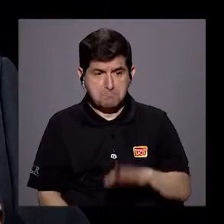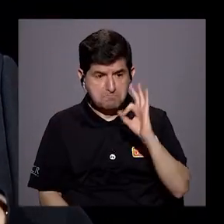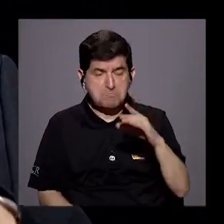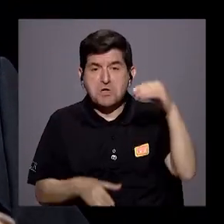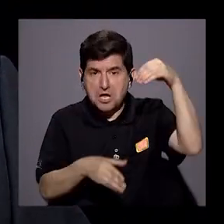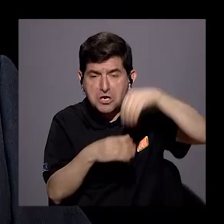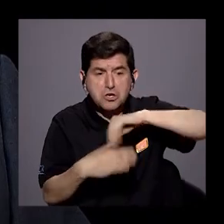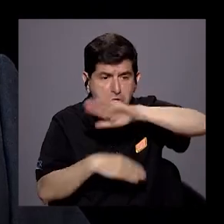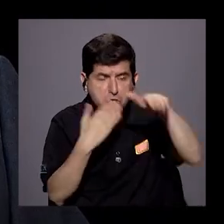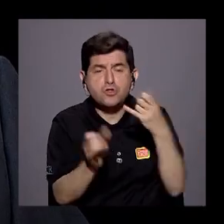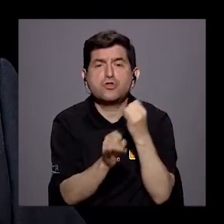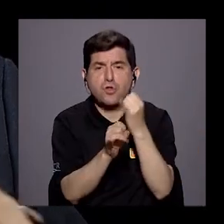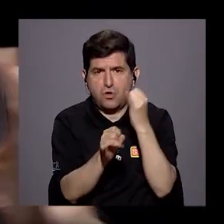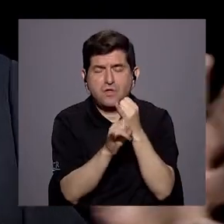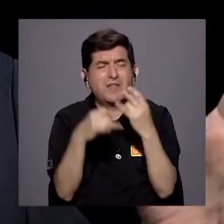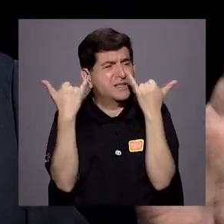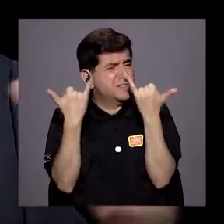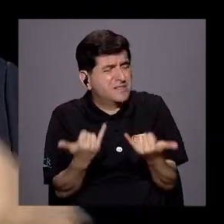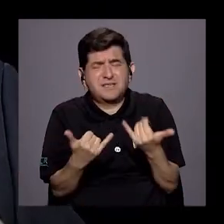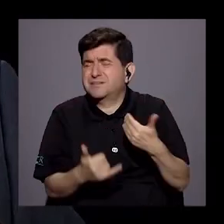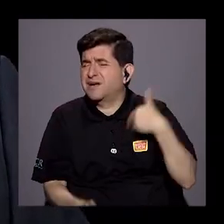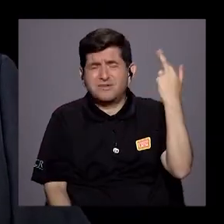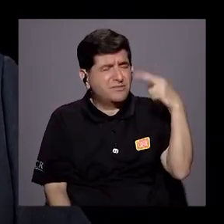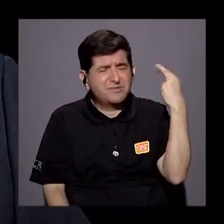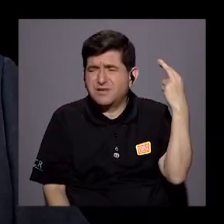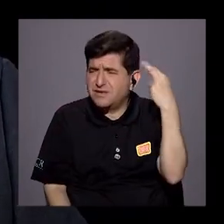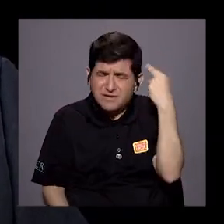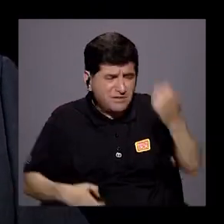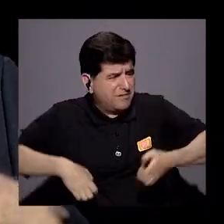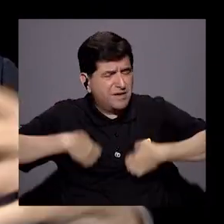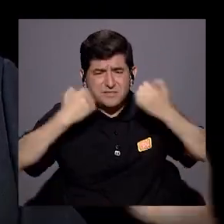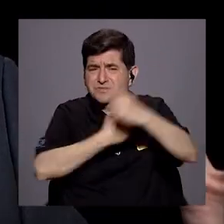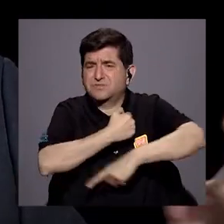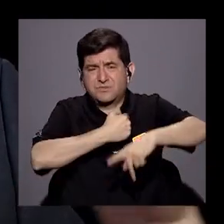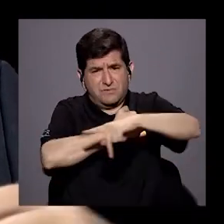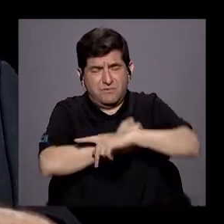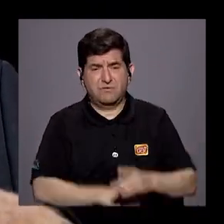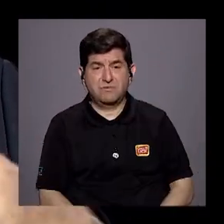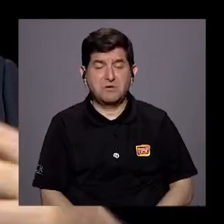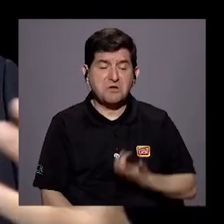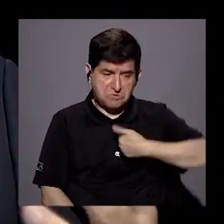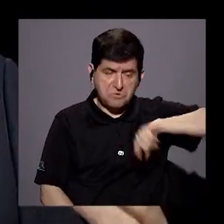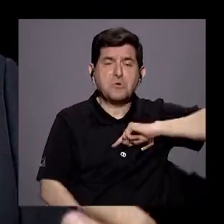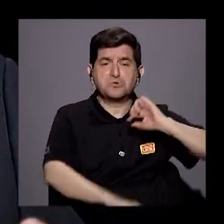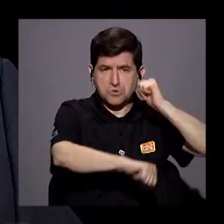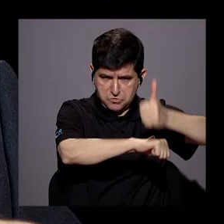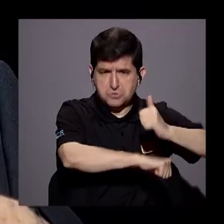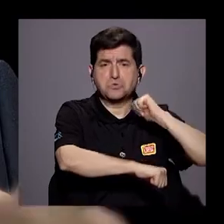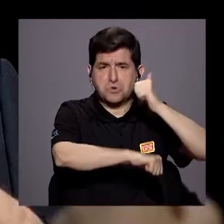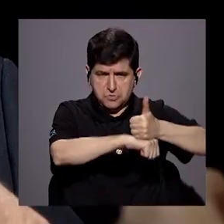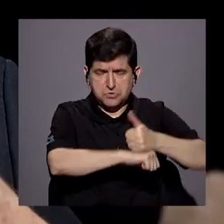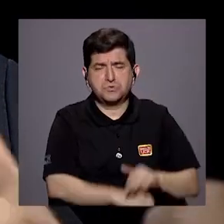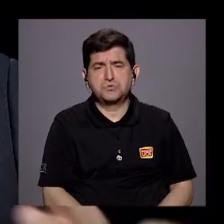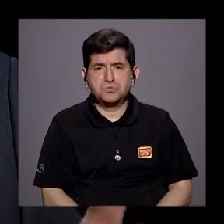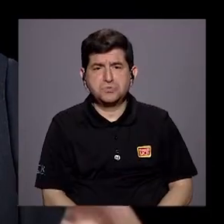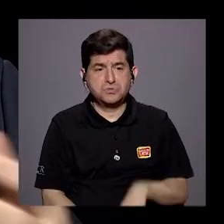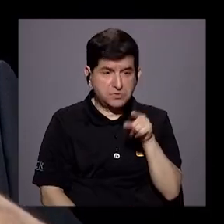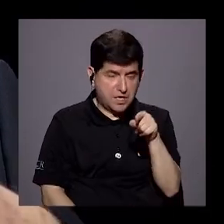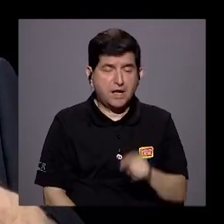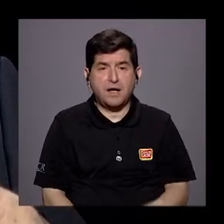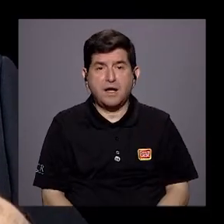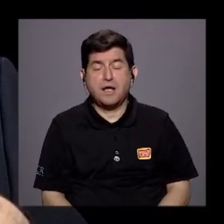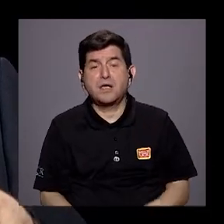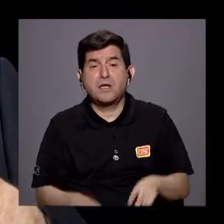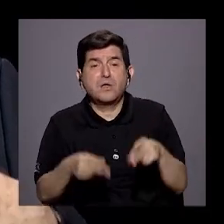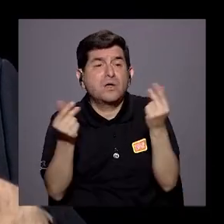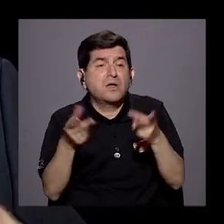todas las instituciones que ya no tienen razón de ser en este país. Que fuimos criando, que fuimos alimentando, que consumen